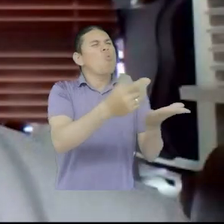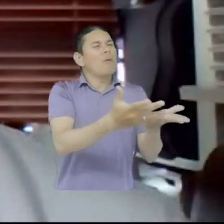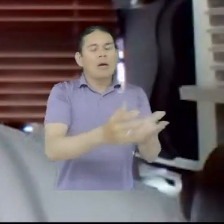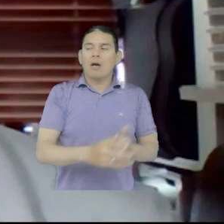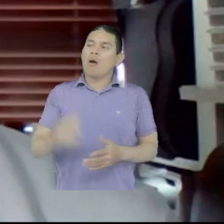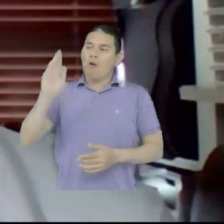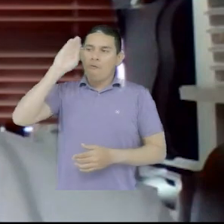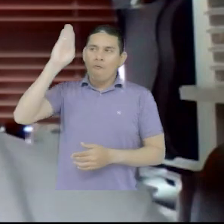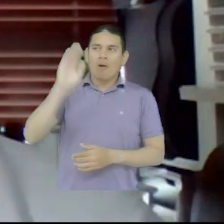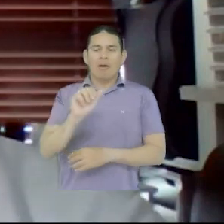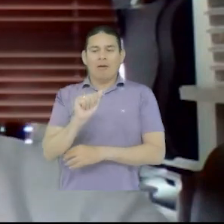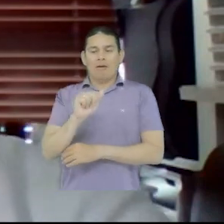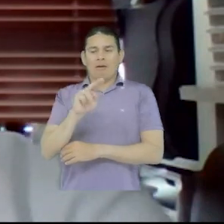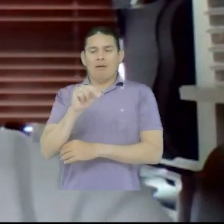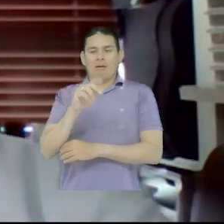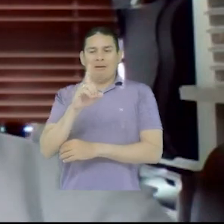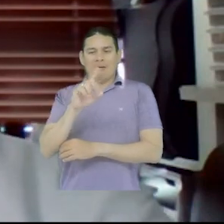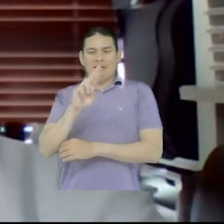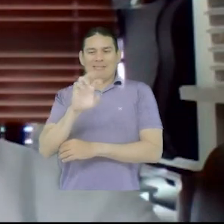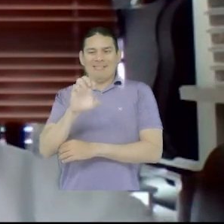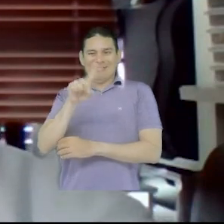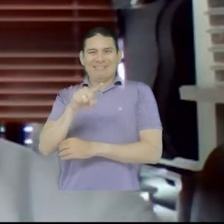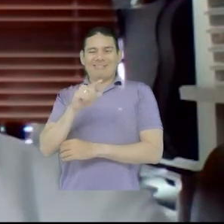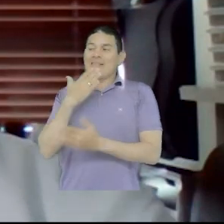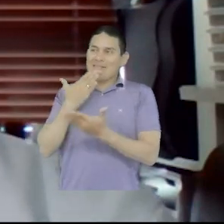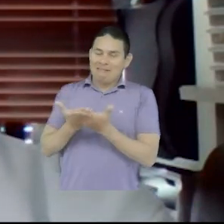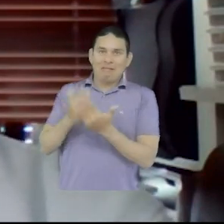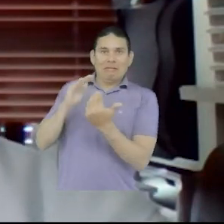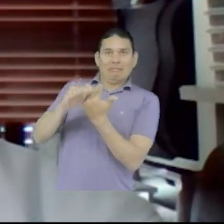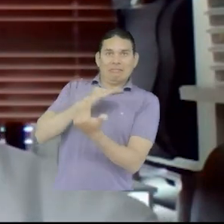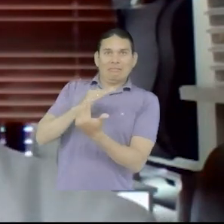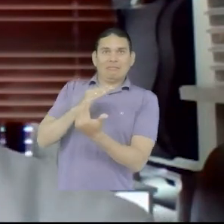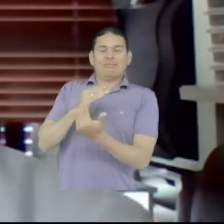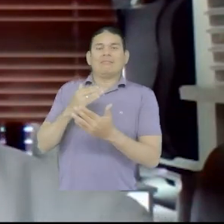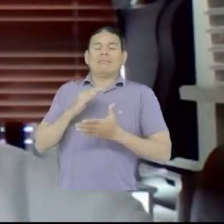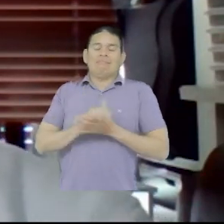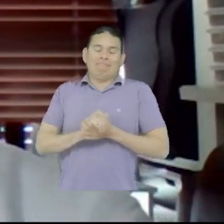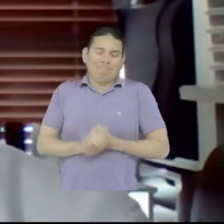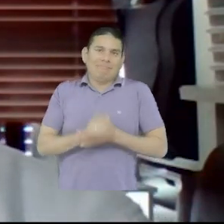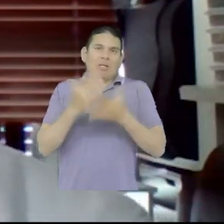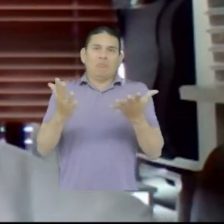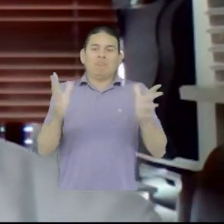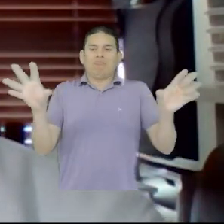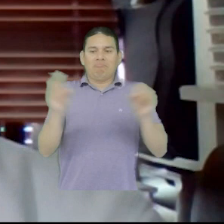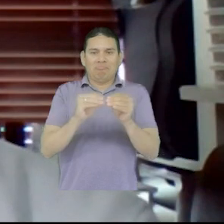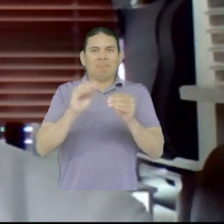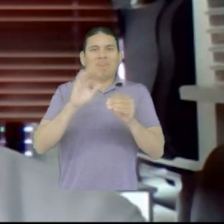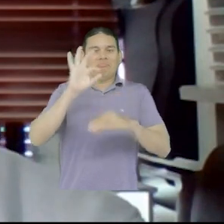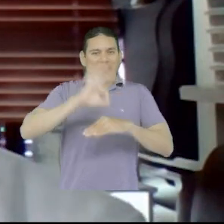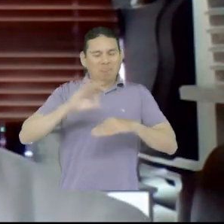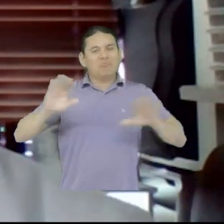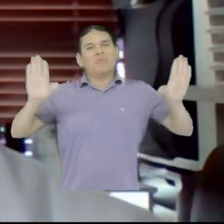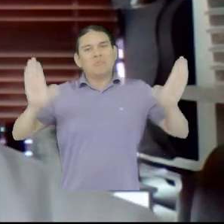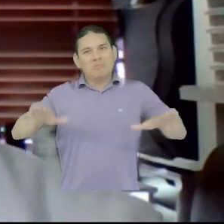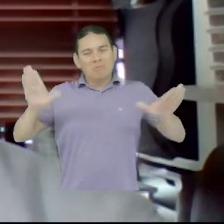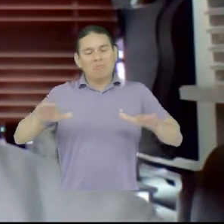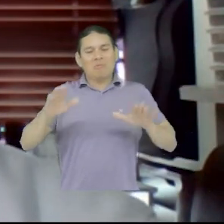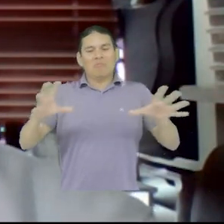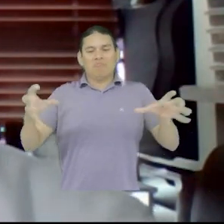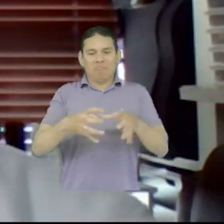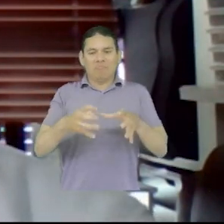Hola Andrés, gracias por la invitación. saludo para ti, para todo el equipo de comunicaciones